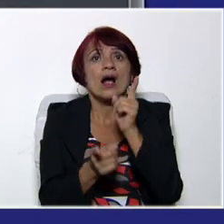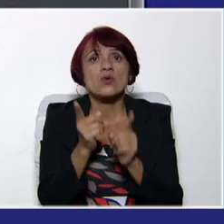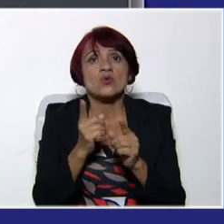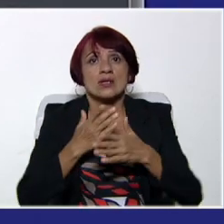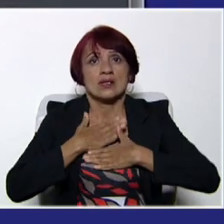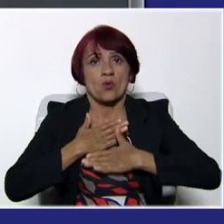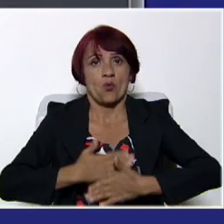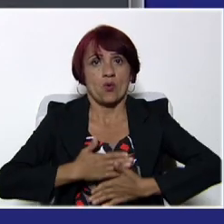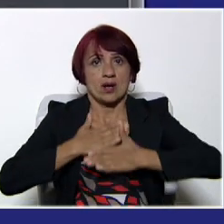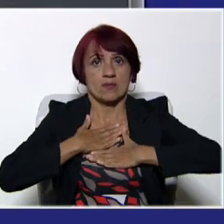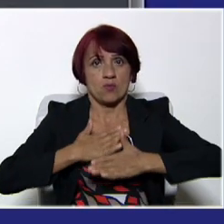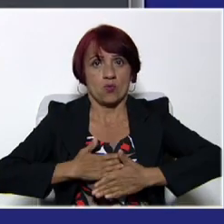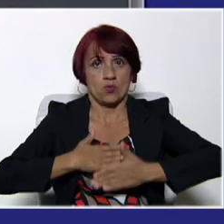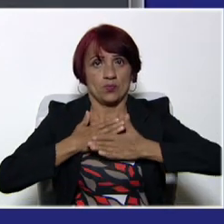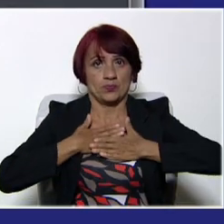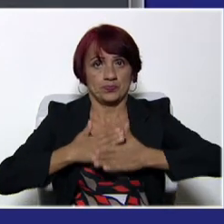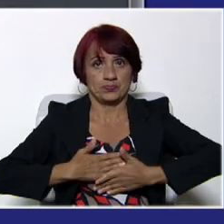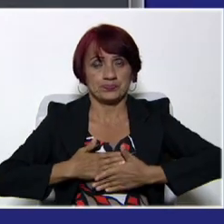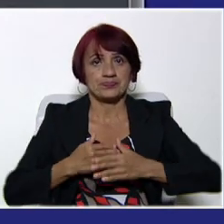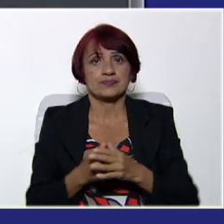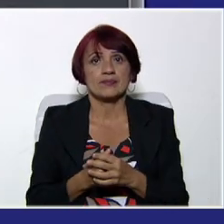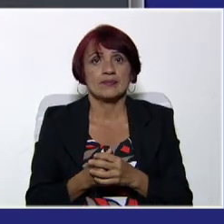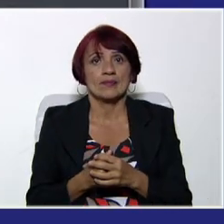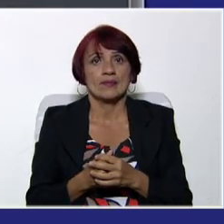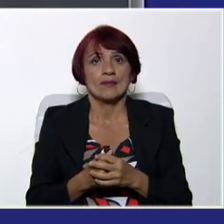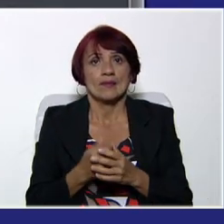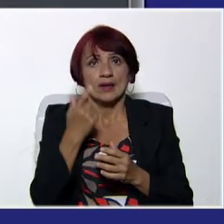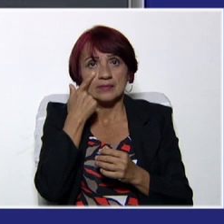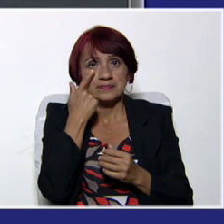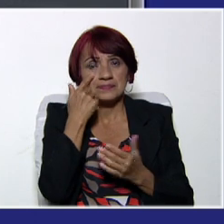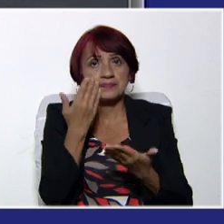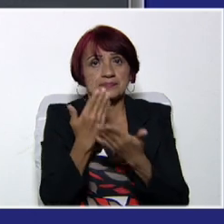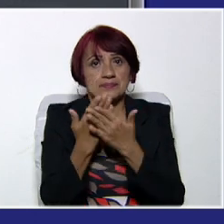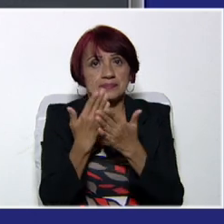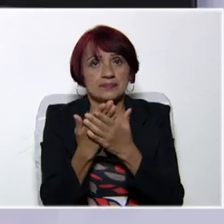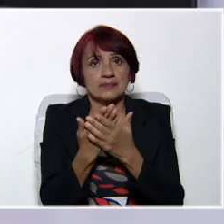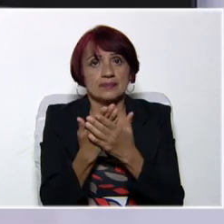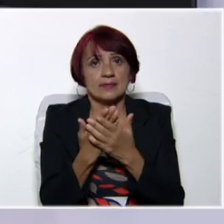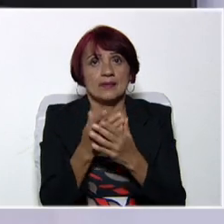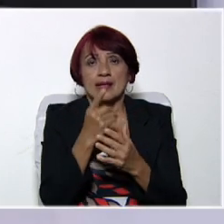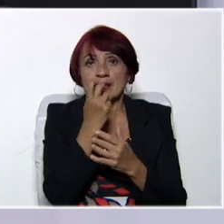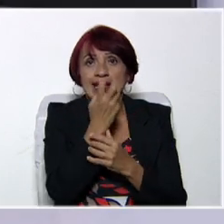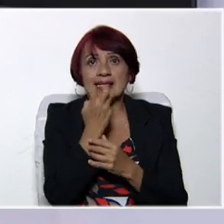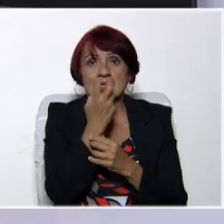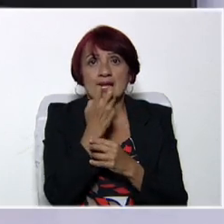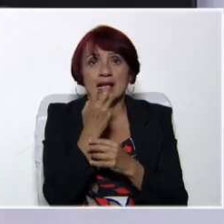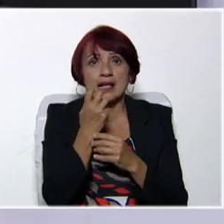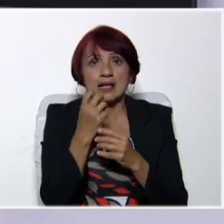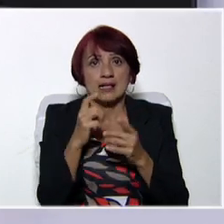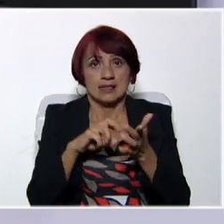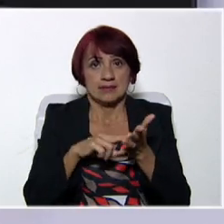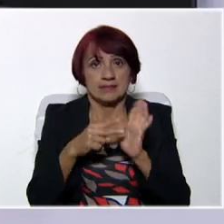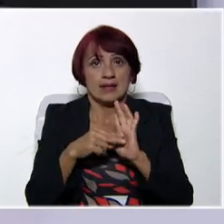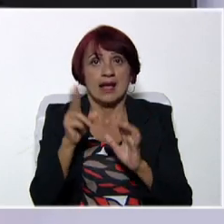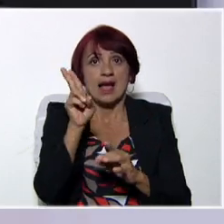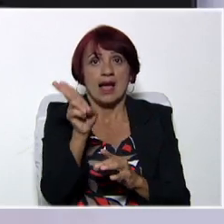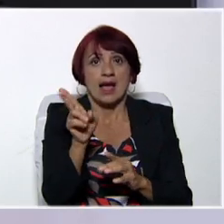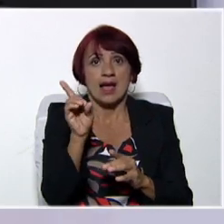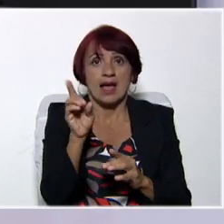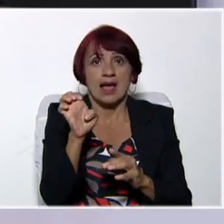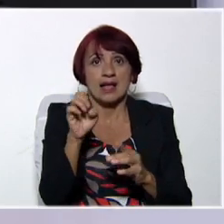del cuerpo. Fíjense. Tenemos en la presentación head, face, head, cabeza,